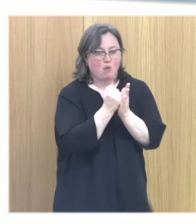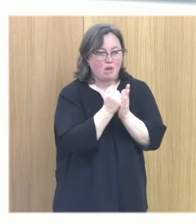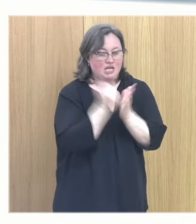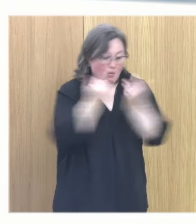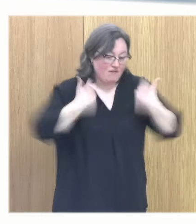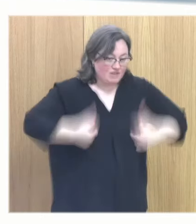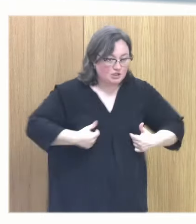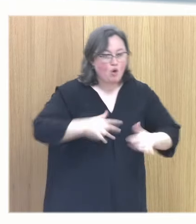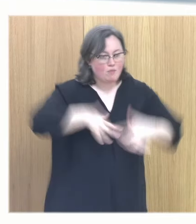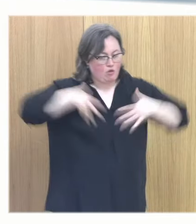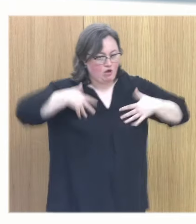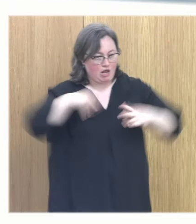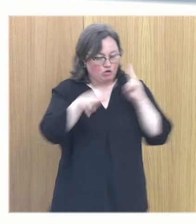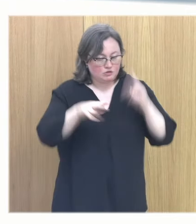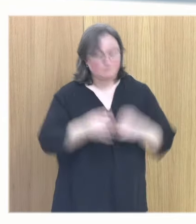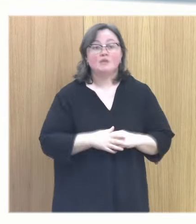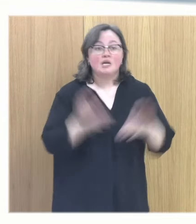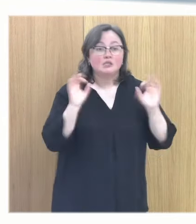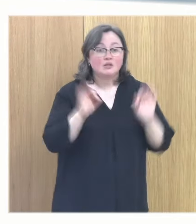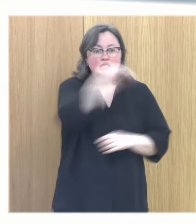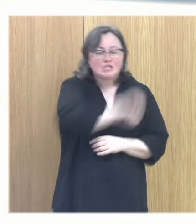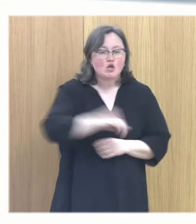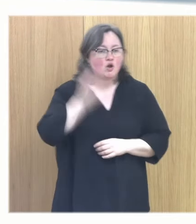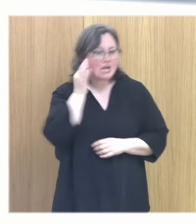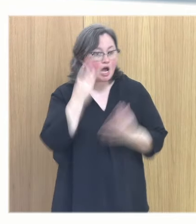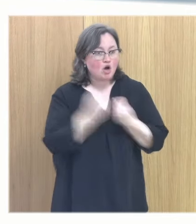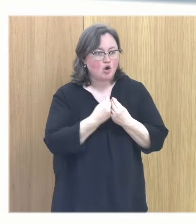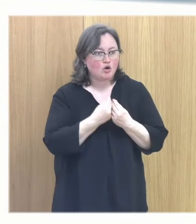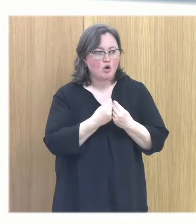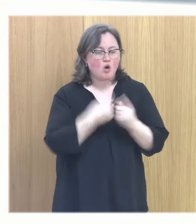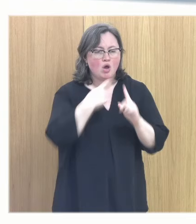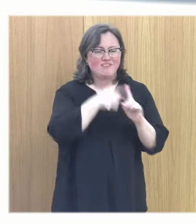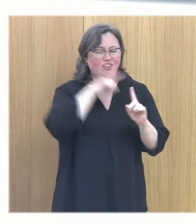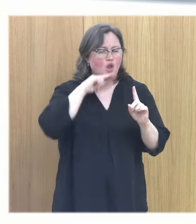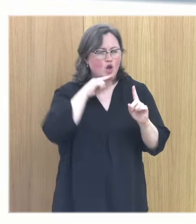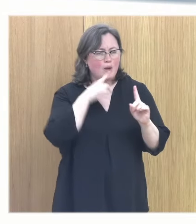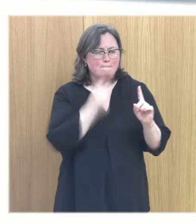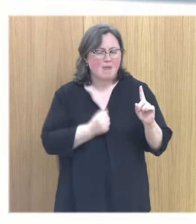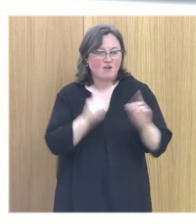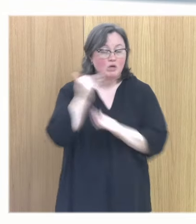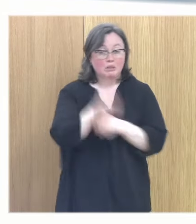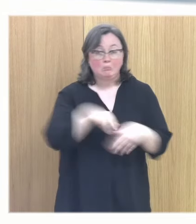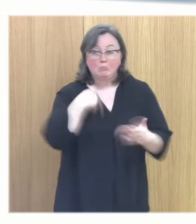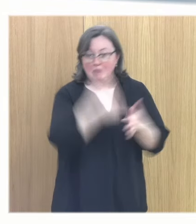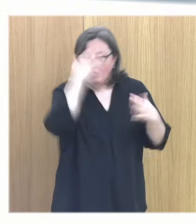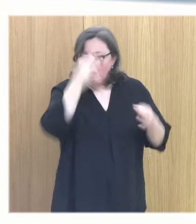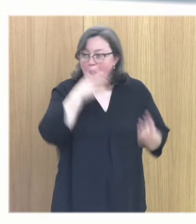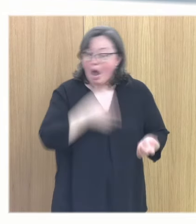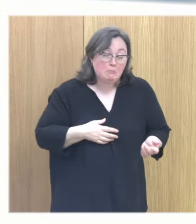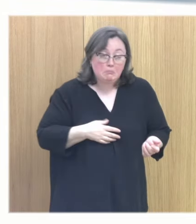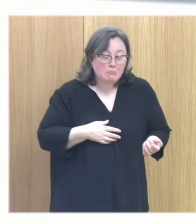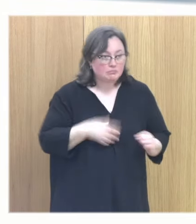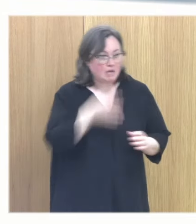físico o trauma emocional entonces si tenemos niños y niñas con un umbral del dolor muy alto que se caen y se hacen heridas y no saben explicaros por qué